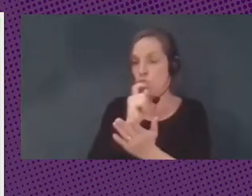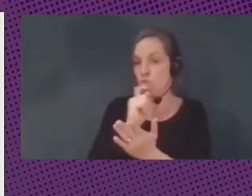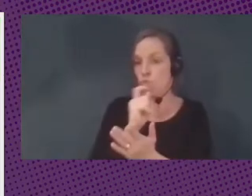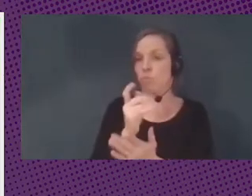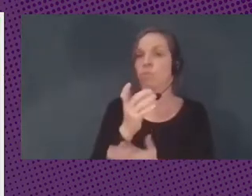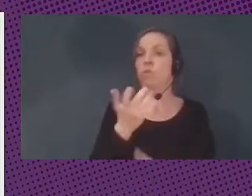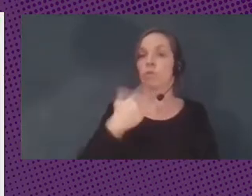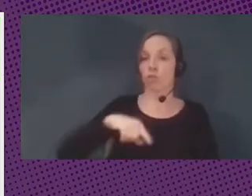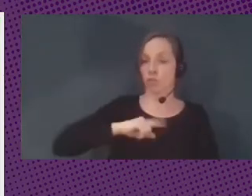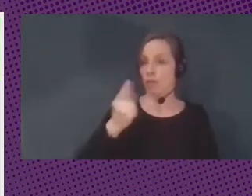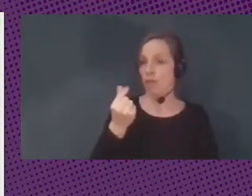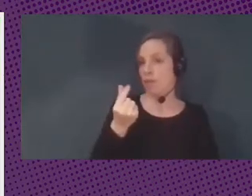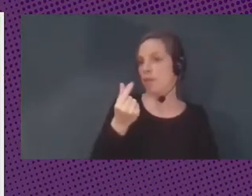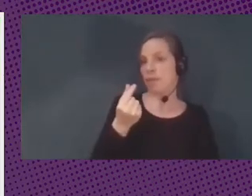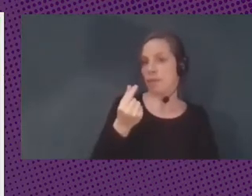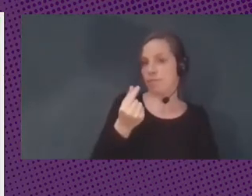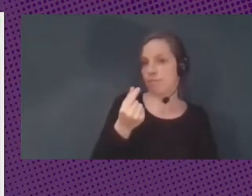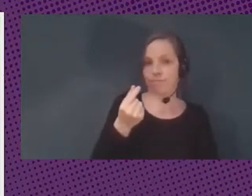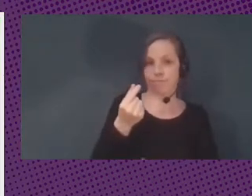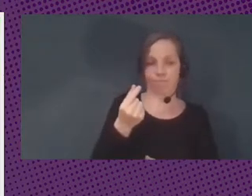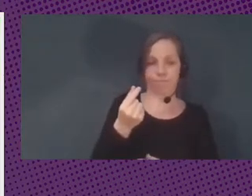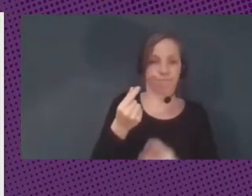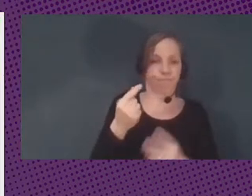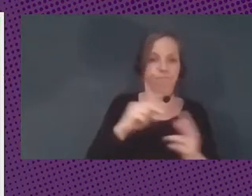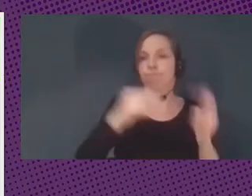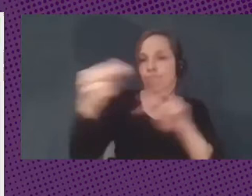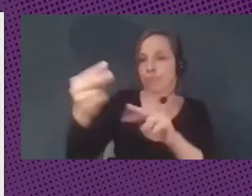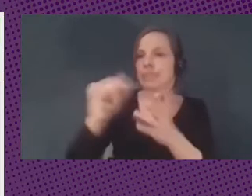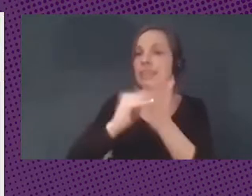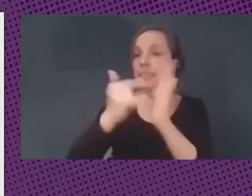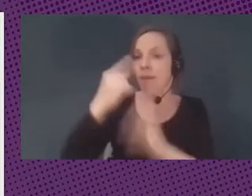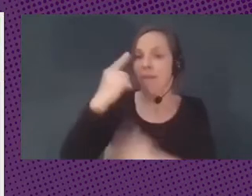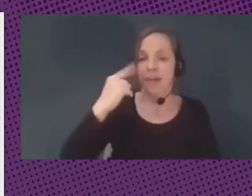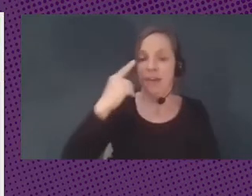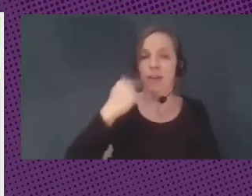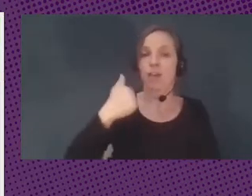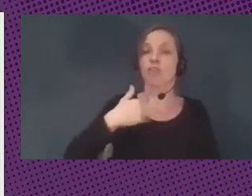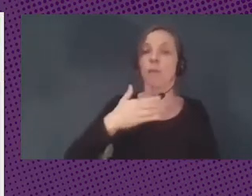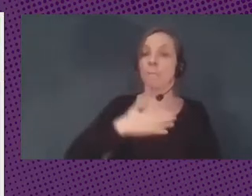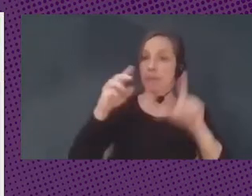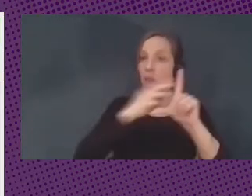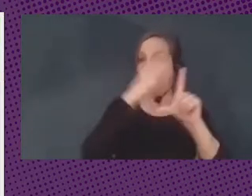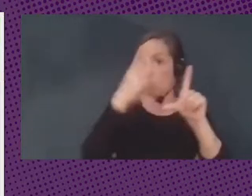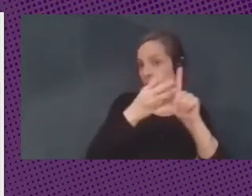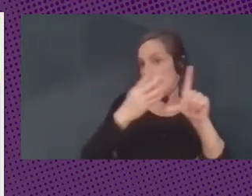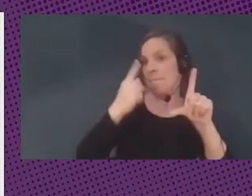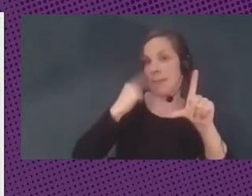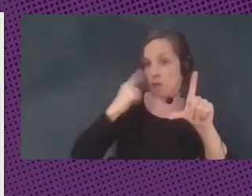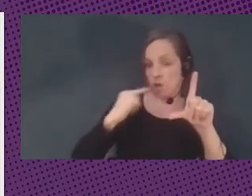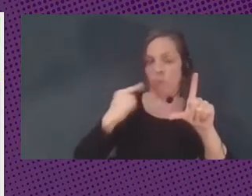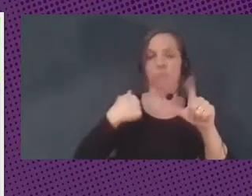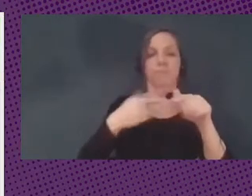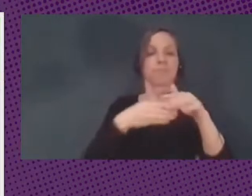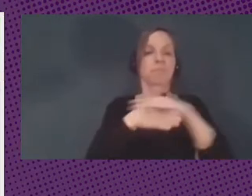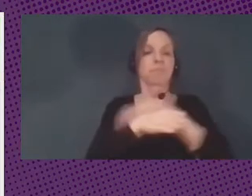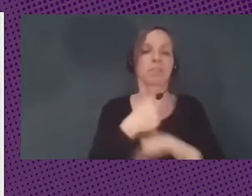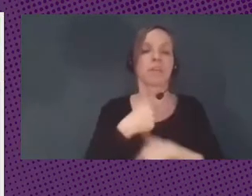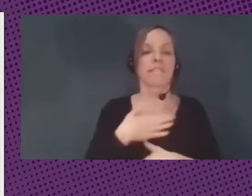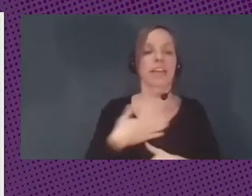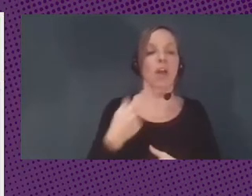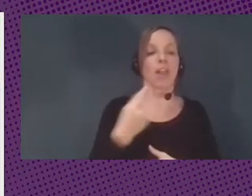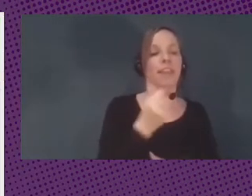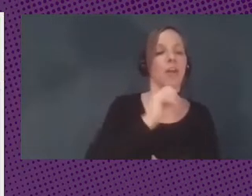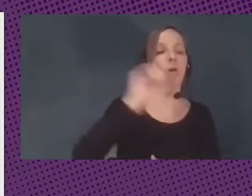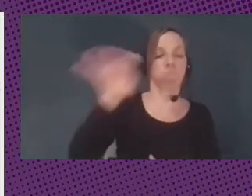una transacción en el sistema bancario, tú te metes a tu página web de tu banco, ordenas una transacción